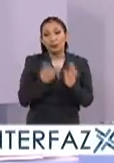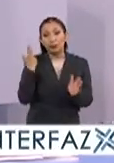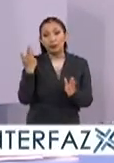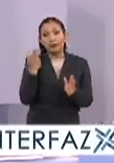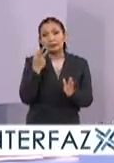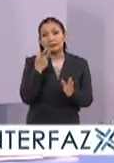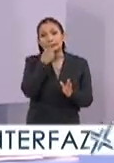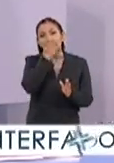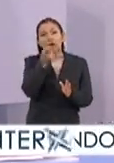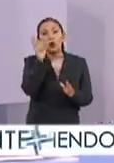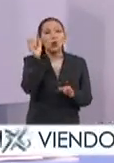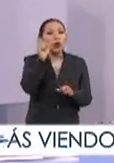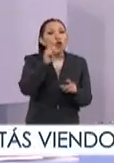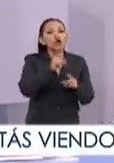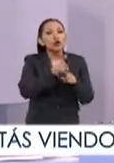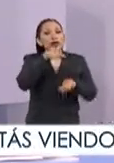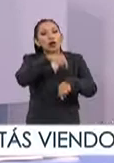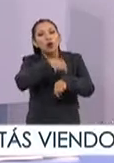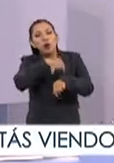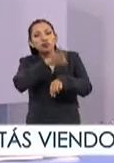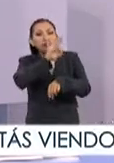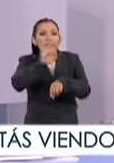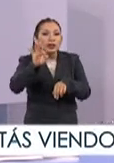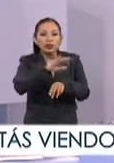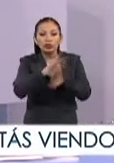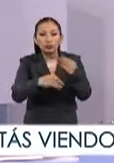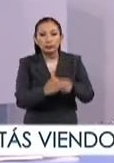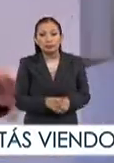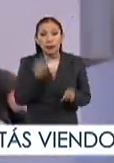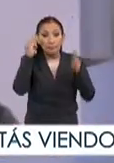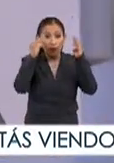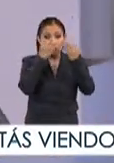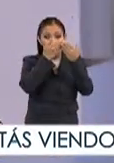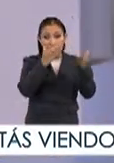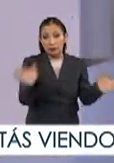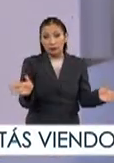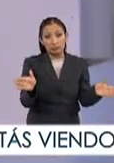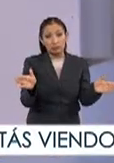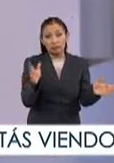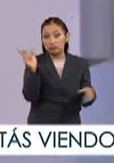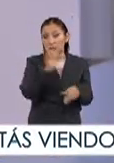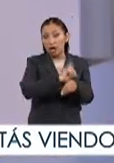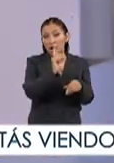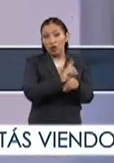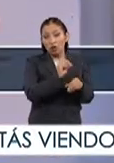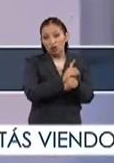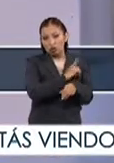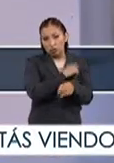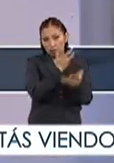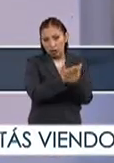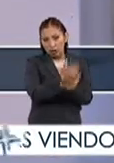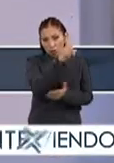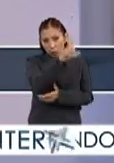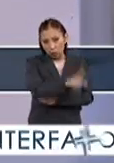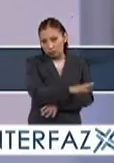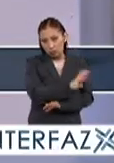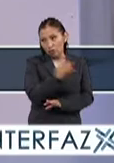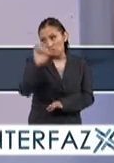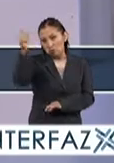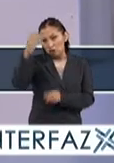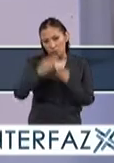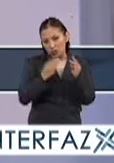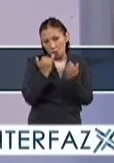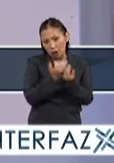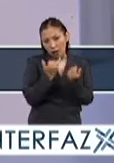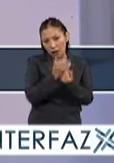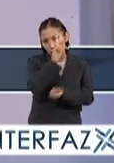repítenos cómo, cuándo, dónde a qué hora está abierto este curso bueno el museo está abierto todos los días aceptando los lunes como muchos de los